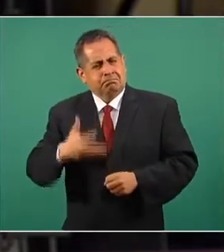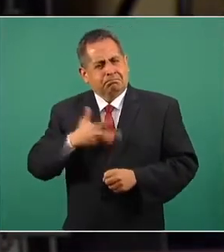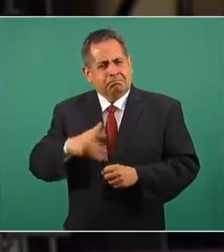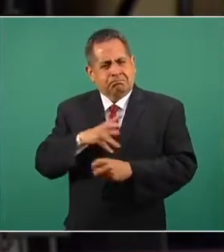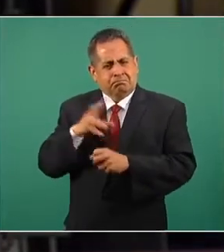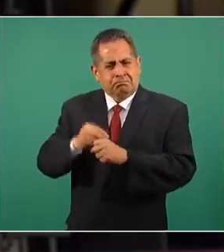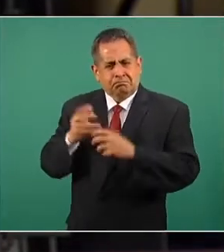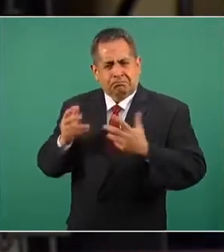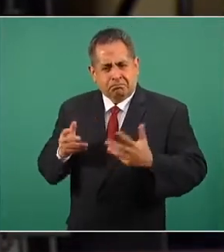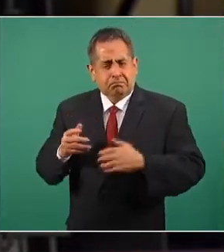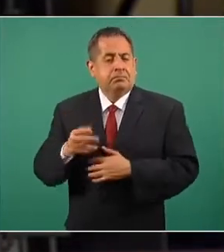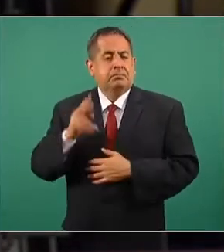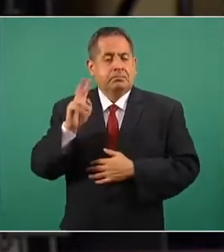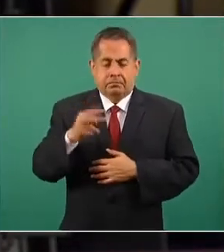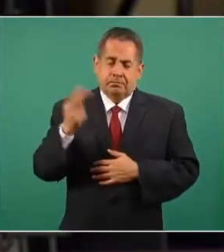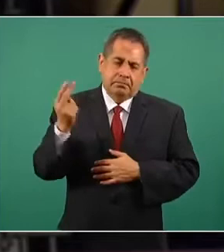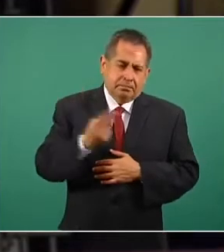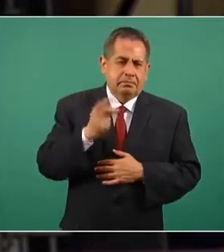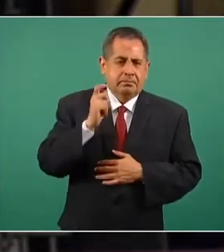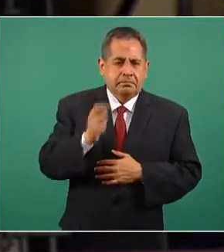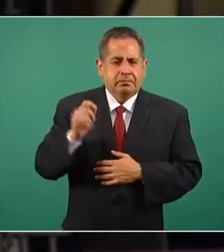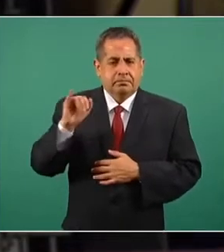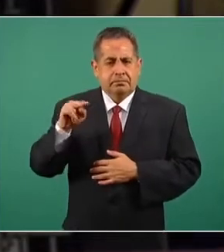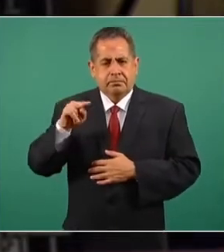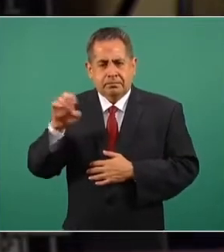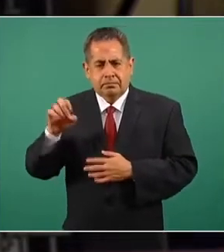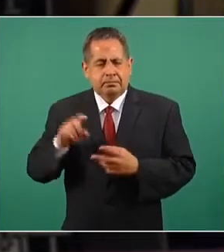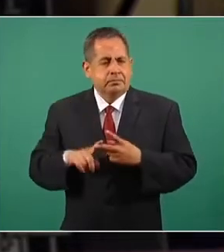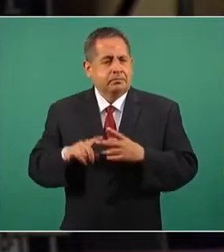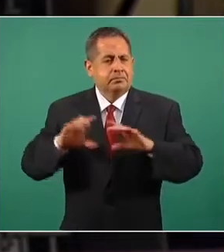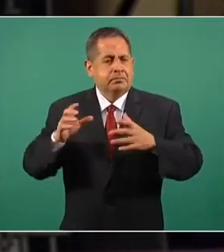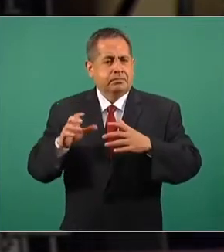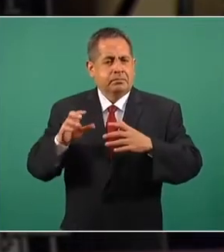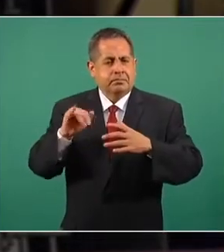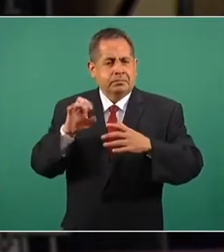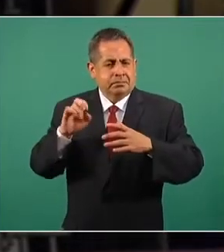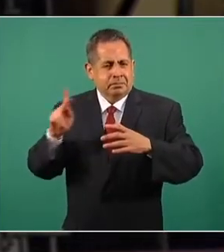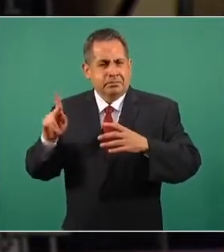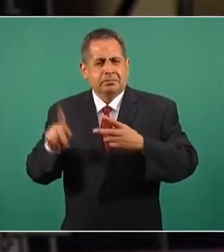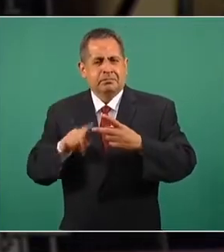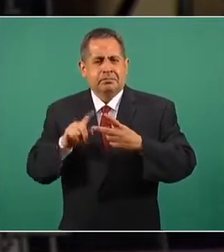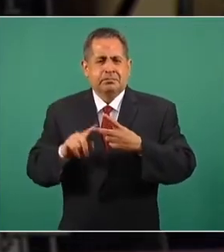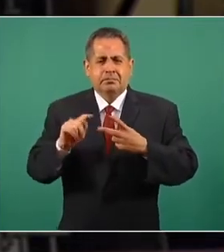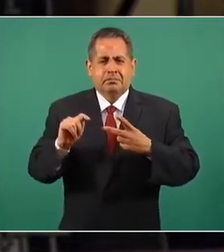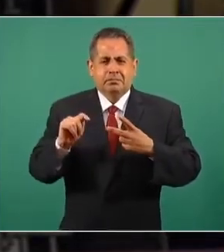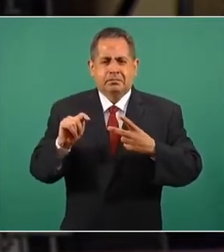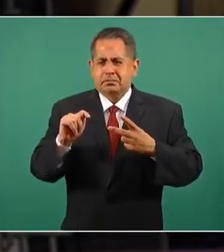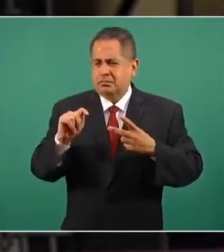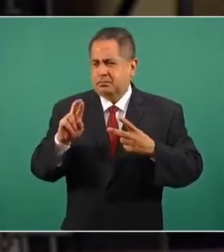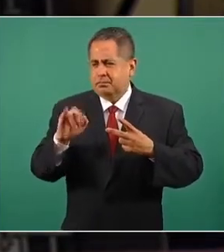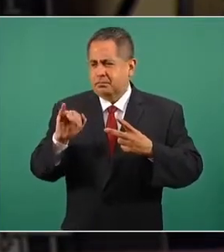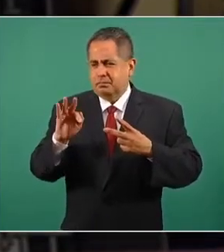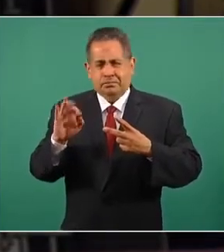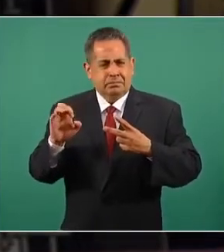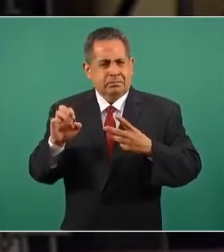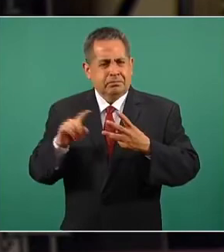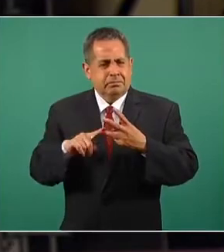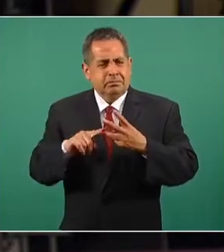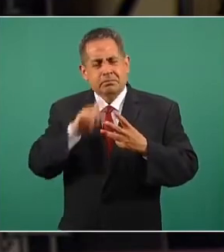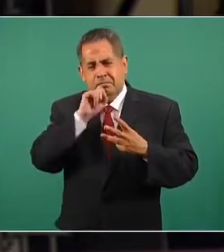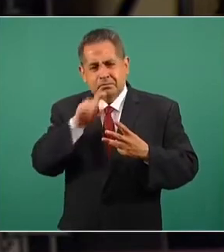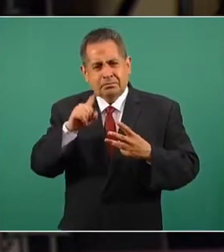y necesitamos eso, que el INE y el YEC y el TRIFE, porque también el TRIFE estamos